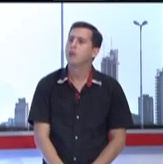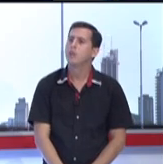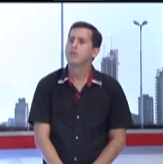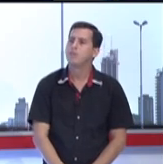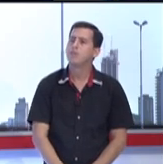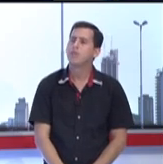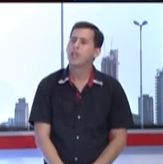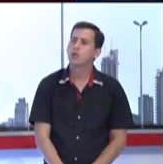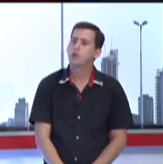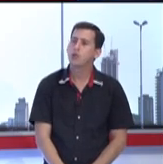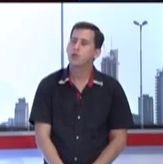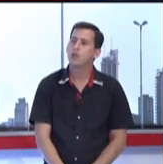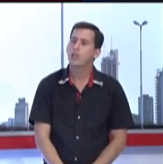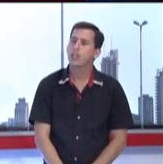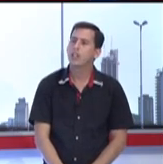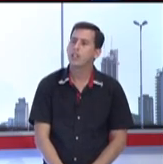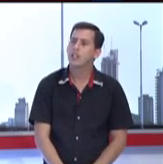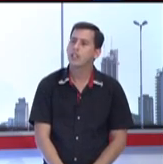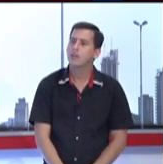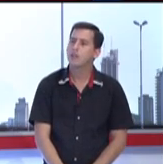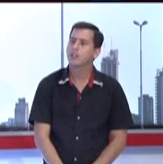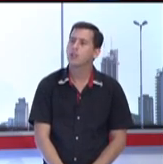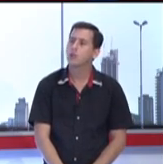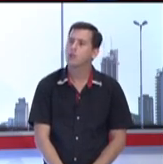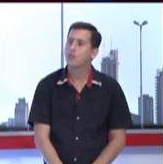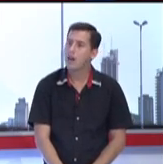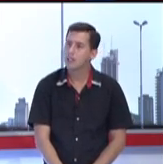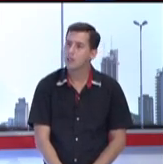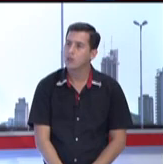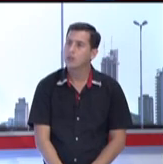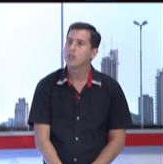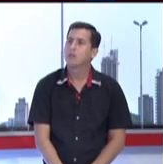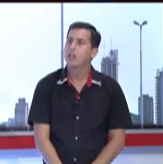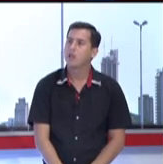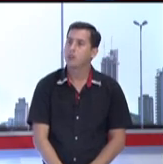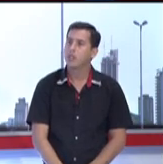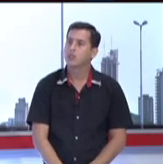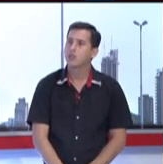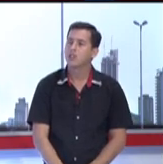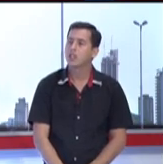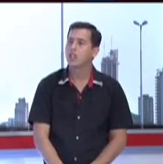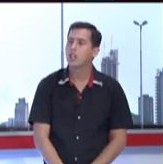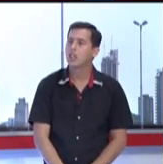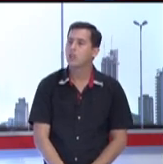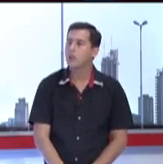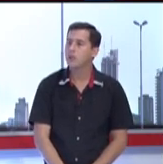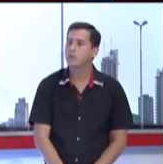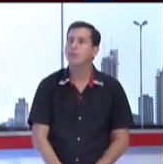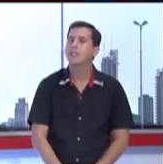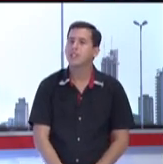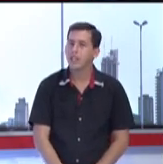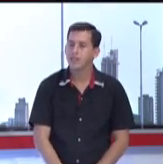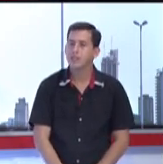Bueno, el curso que estamos ofreciendo es un curso básico para la comunicación y dura